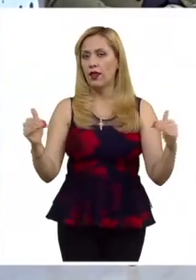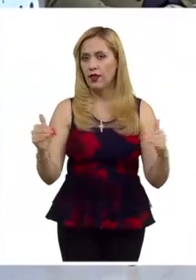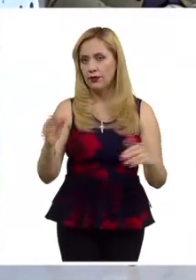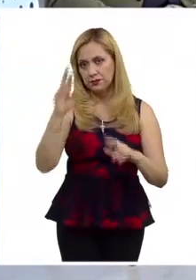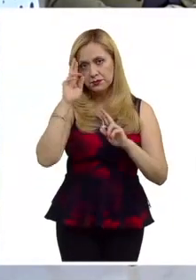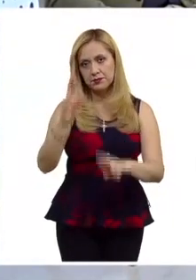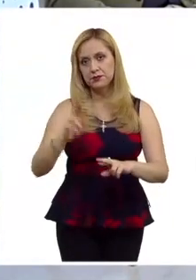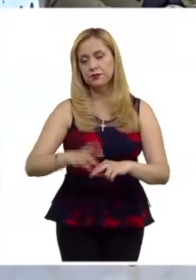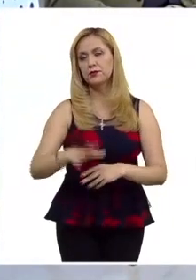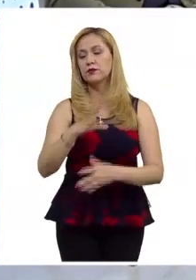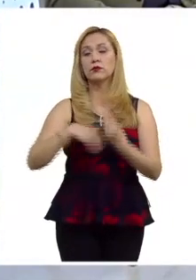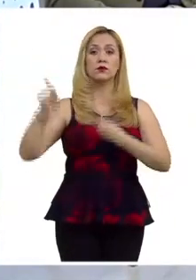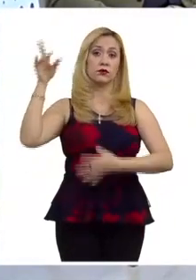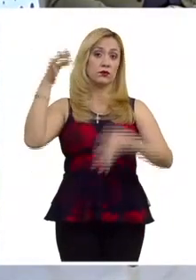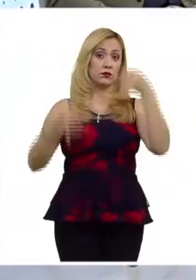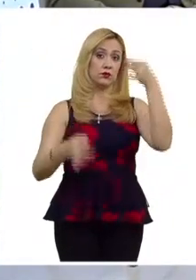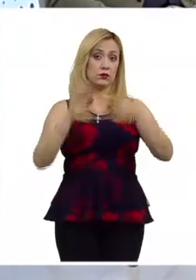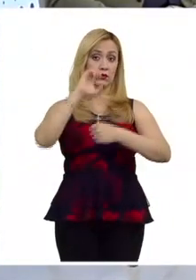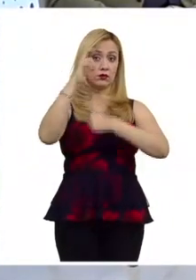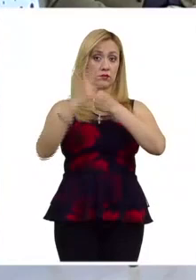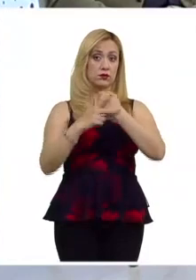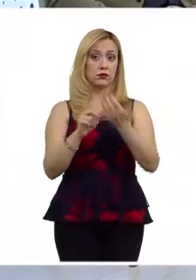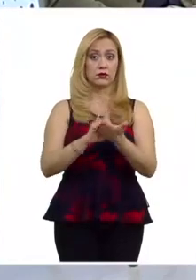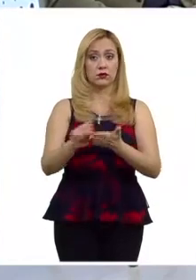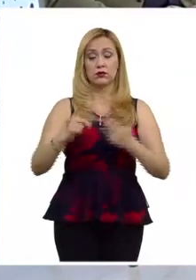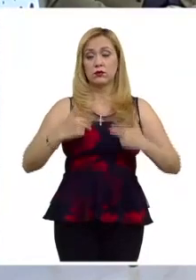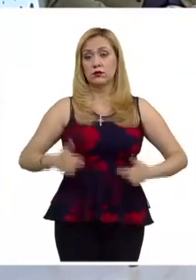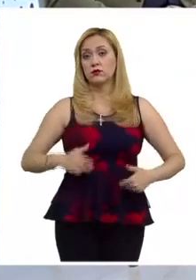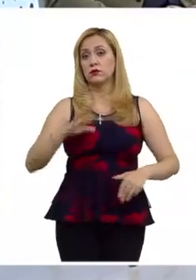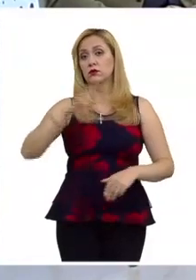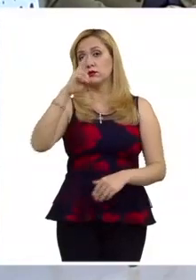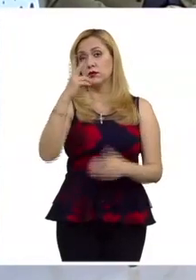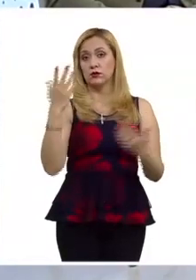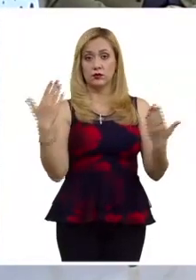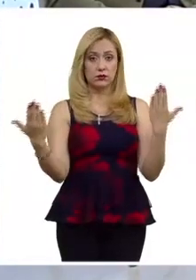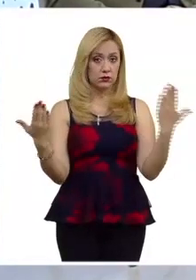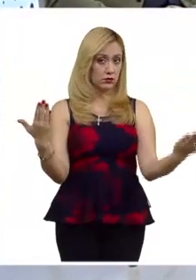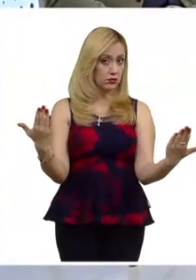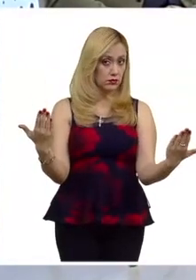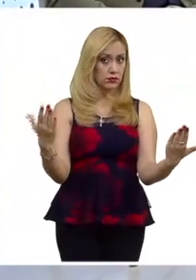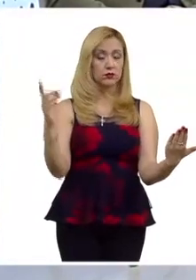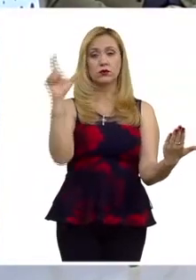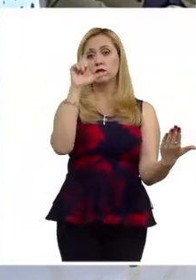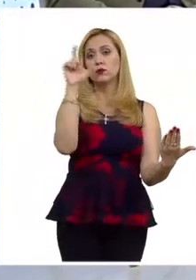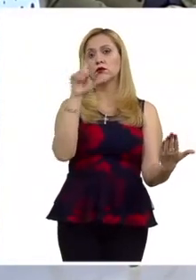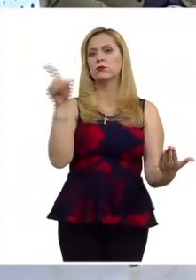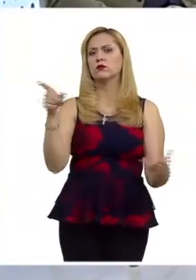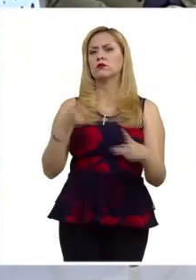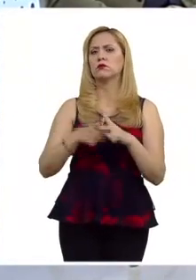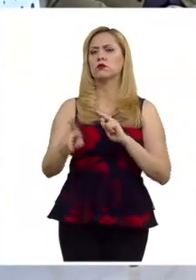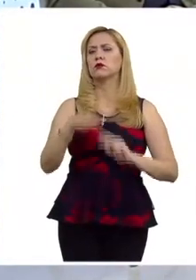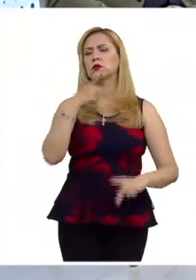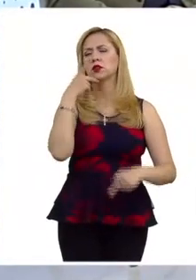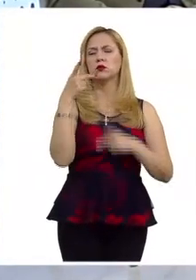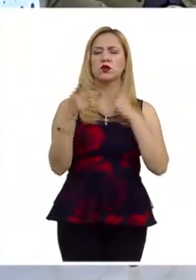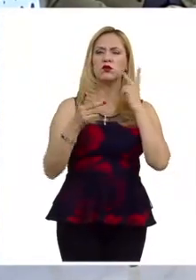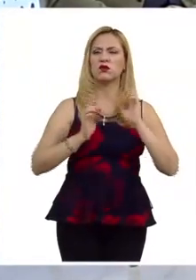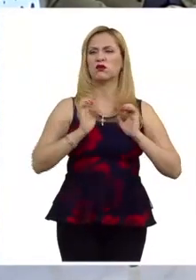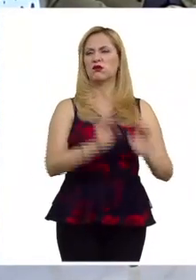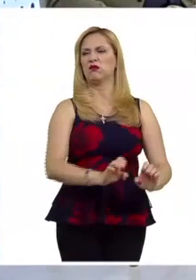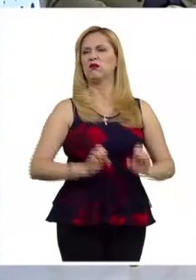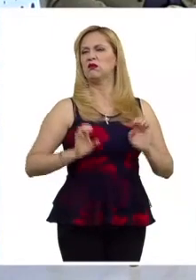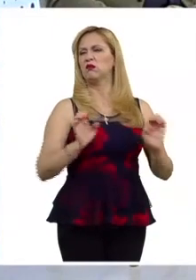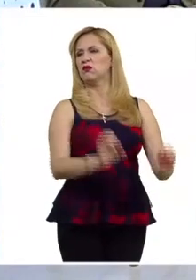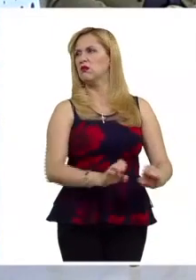el Tribunal Europeo de Derechos Humanos tiene dos aproximaciones. Cuando algunos de los discursos de odio son totalmente,